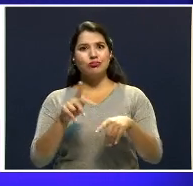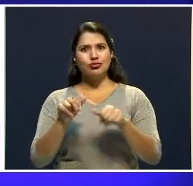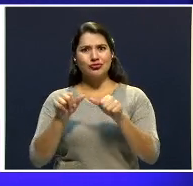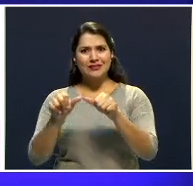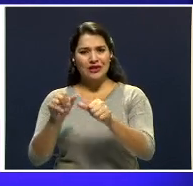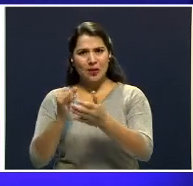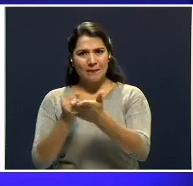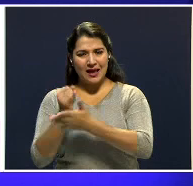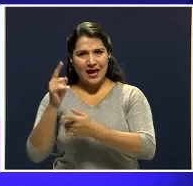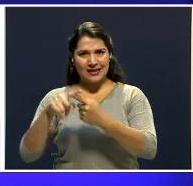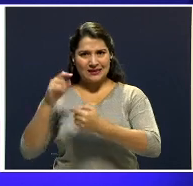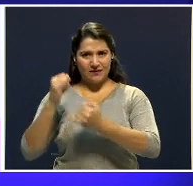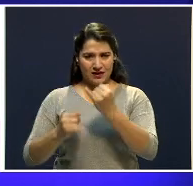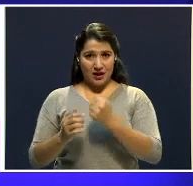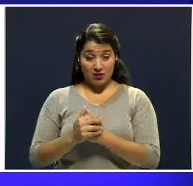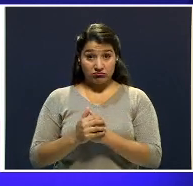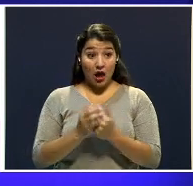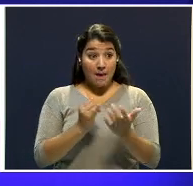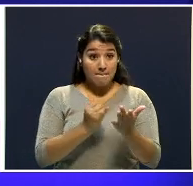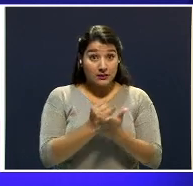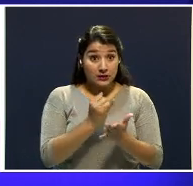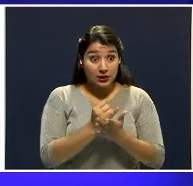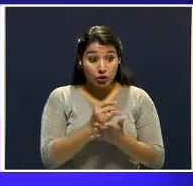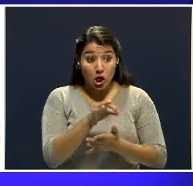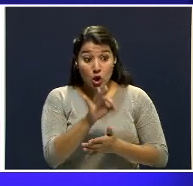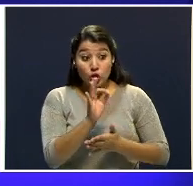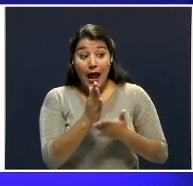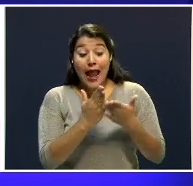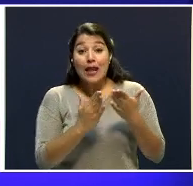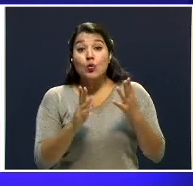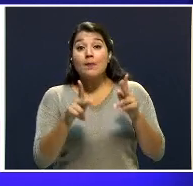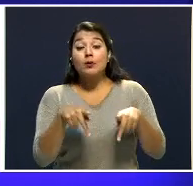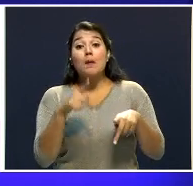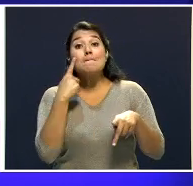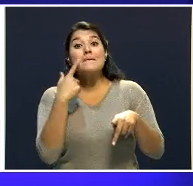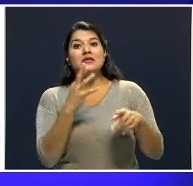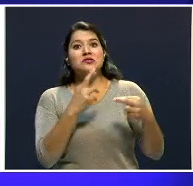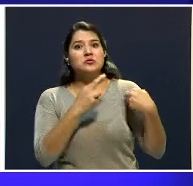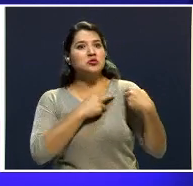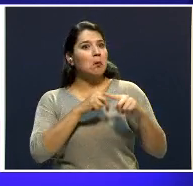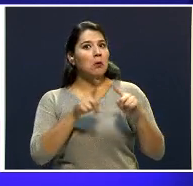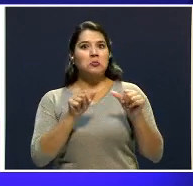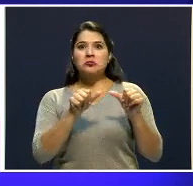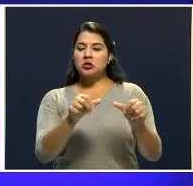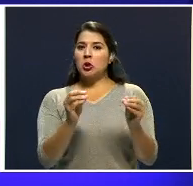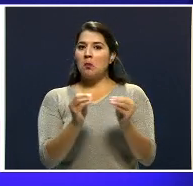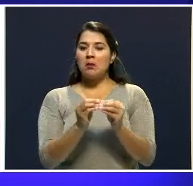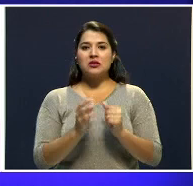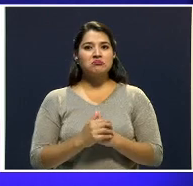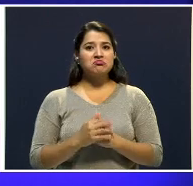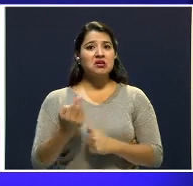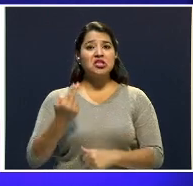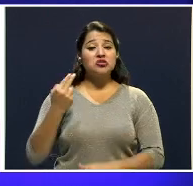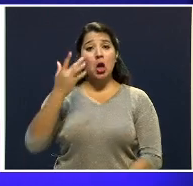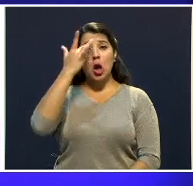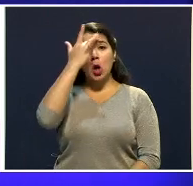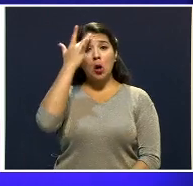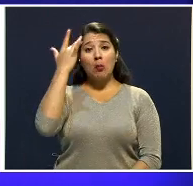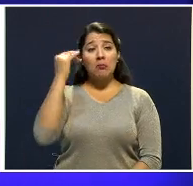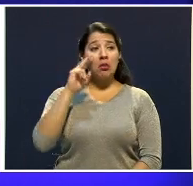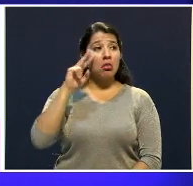señaló posibles responsables de esa muerte. Es una historia de olvido, de abandono y de desamparo.